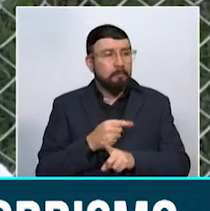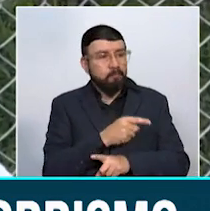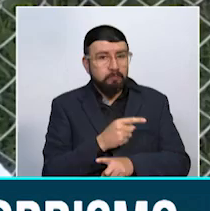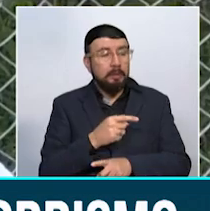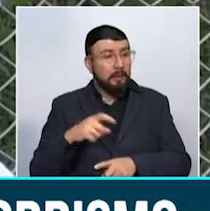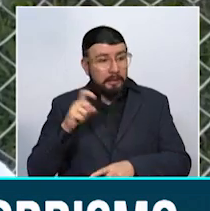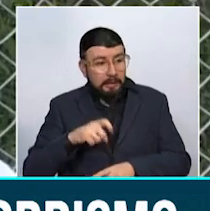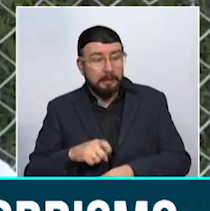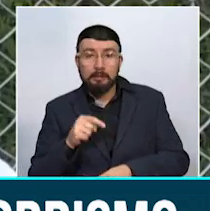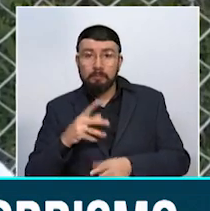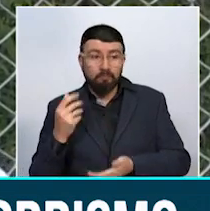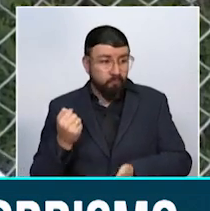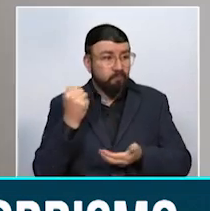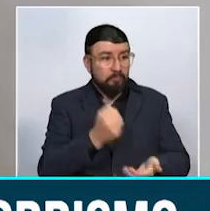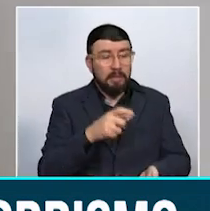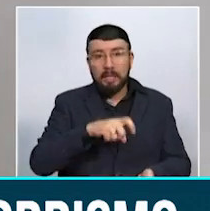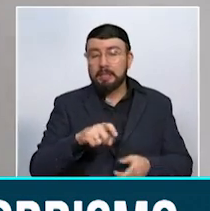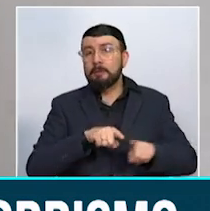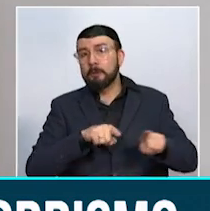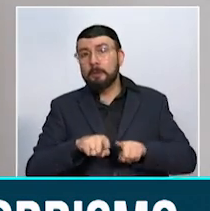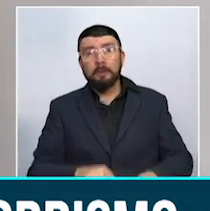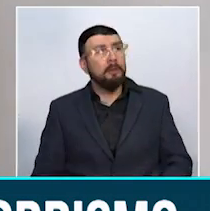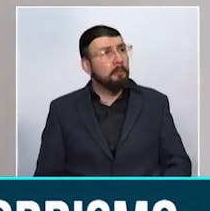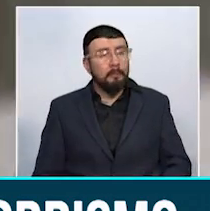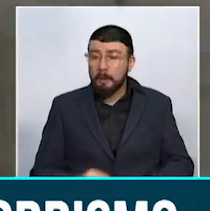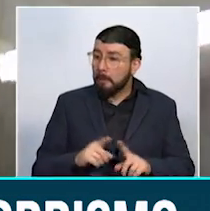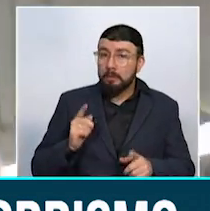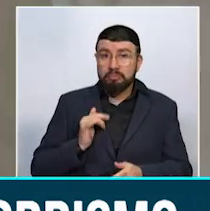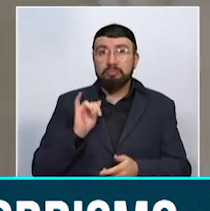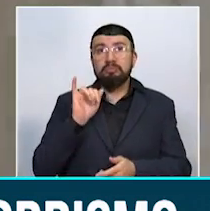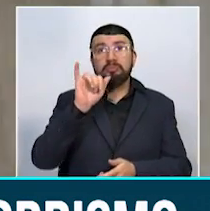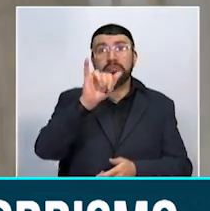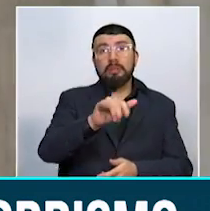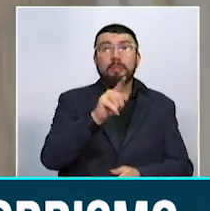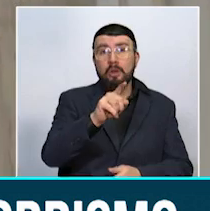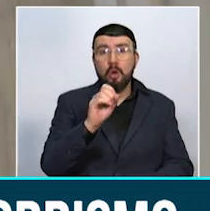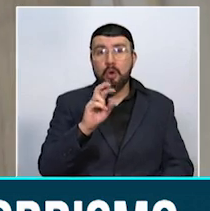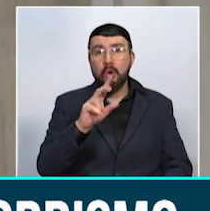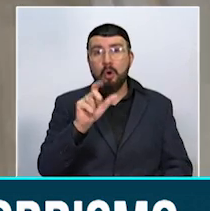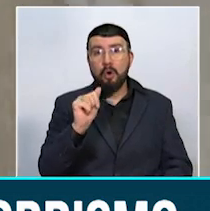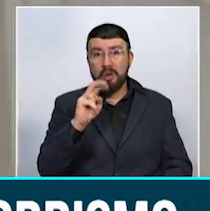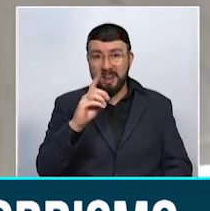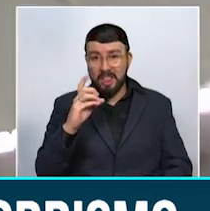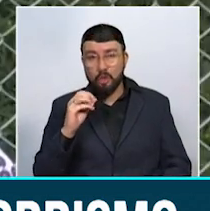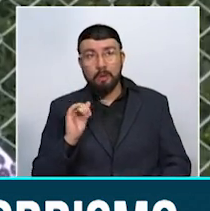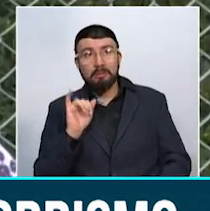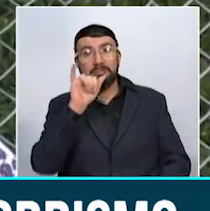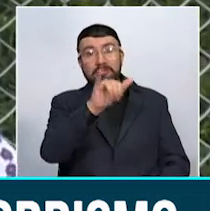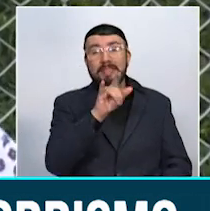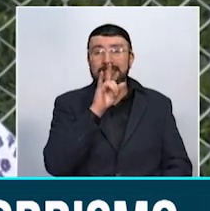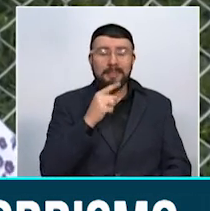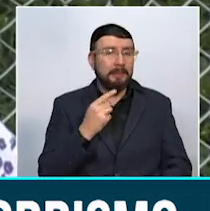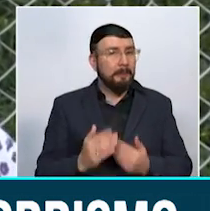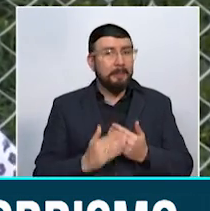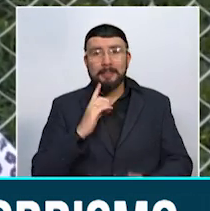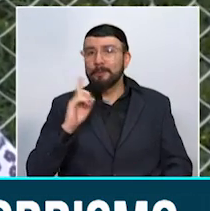ellos necesitan para ir a competencia. No obstante, el viaje a Orlando en la península de la Florida no ha sido fácil de concretar. Es importante